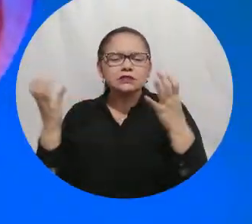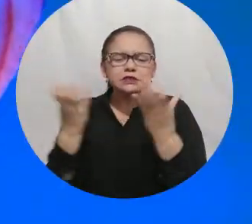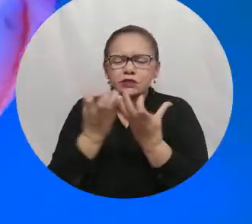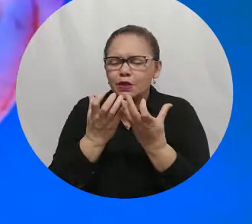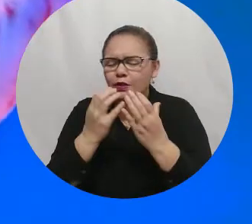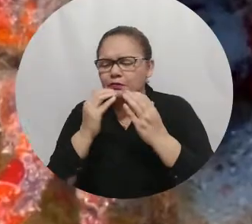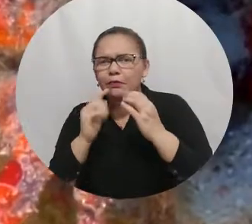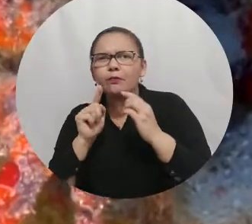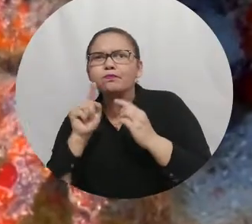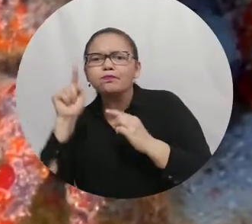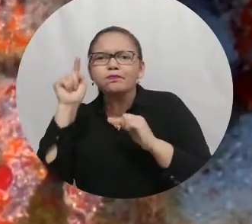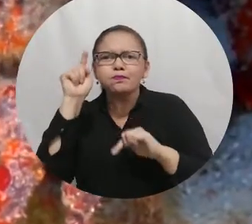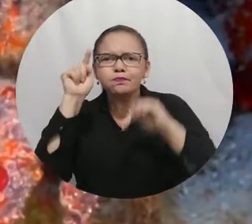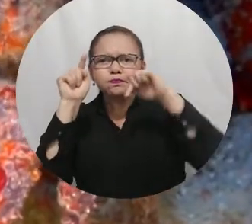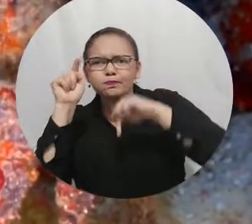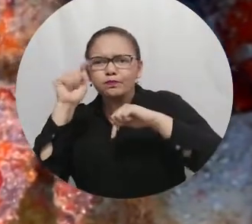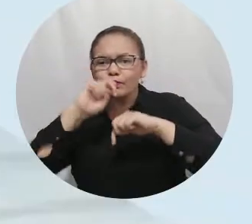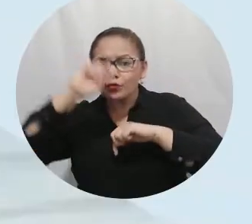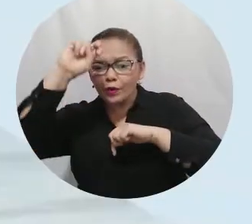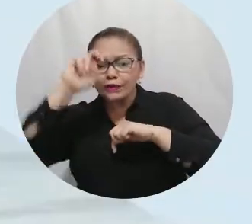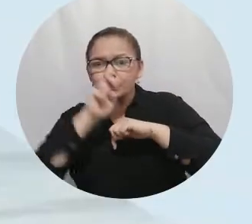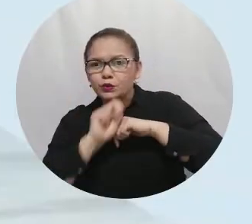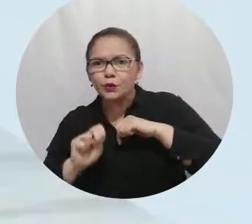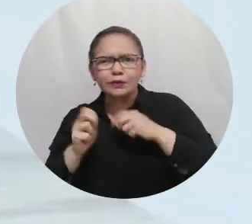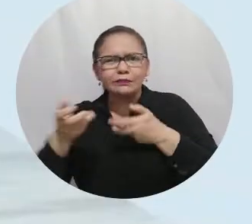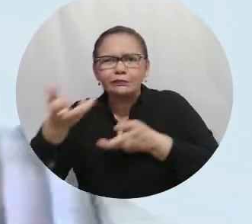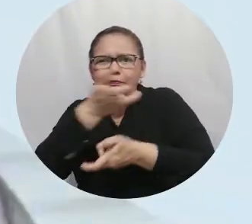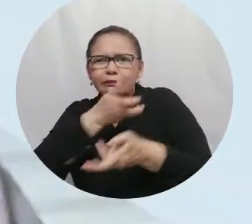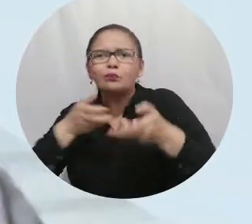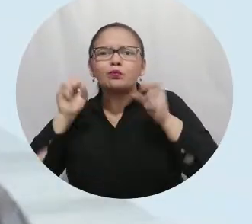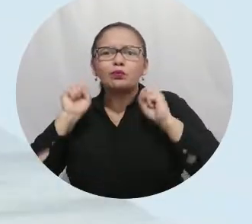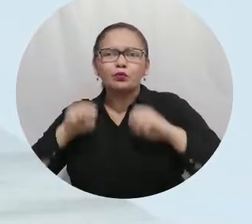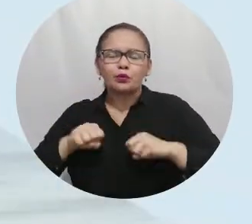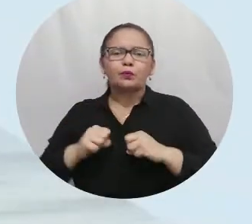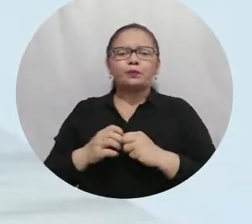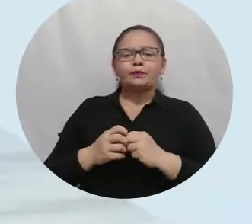colaboración entre el hemisferio norte y el hemisferio sur.